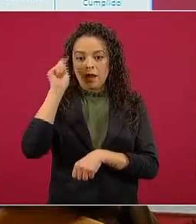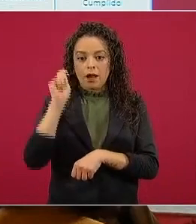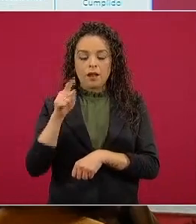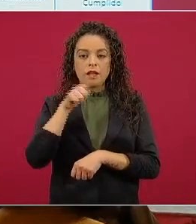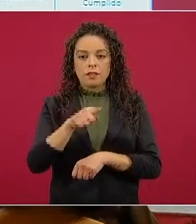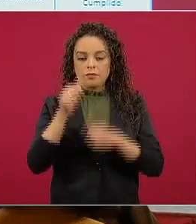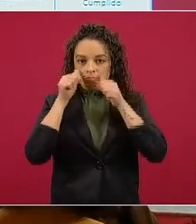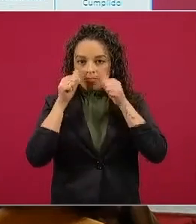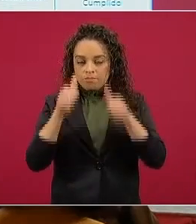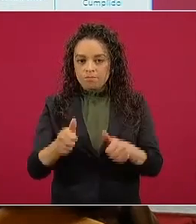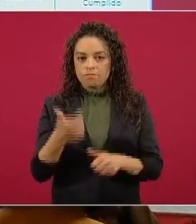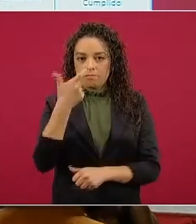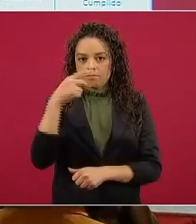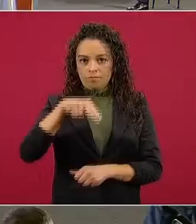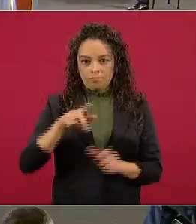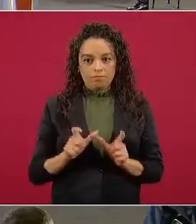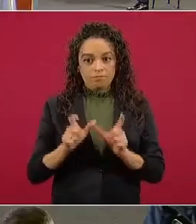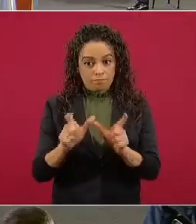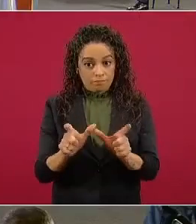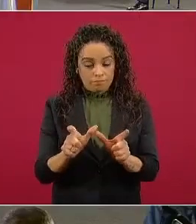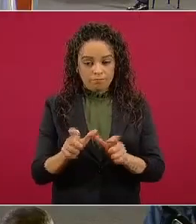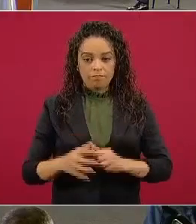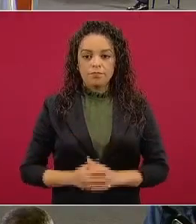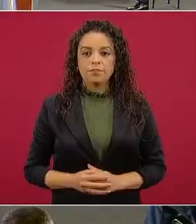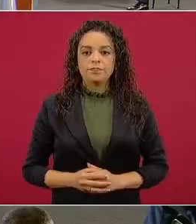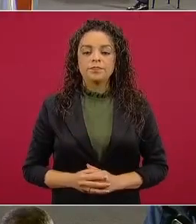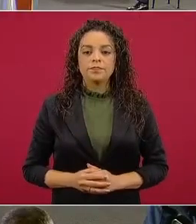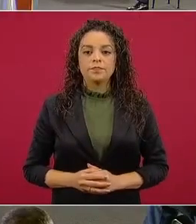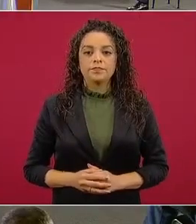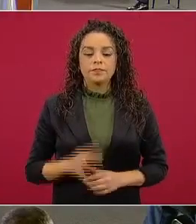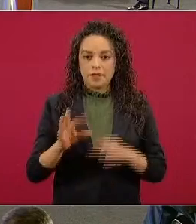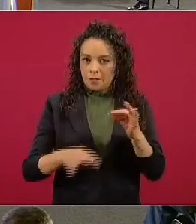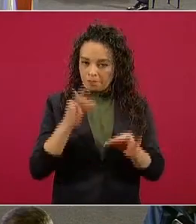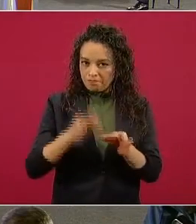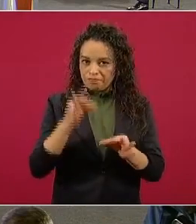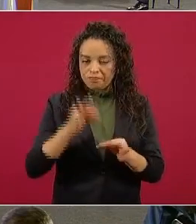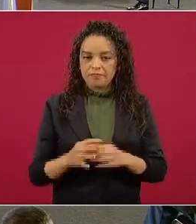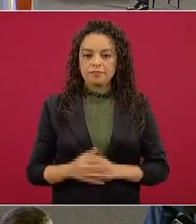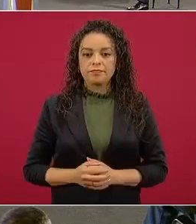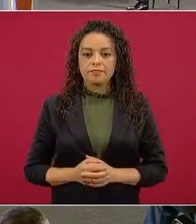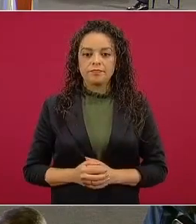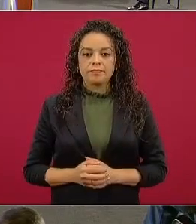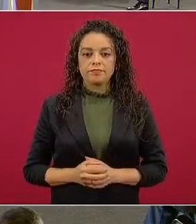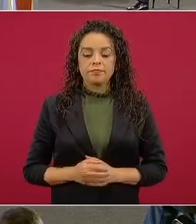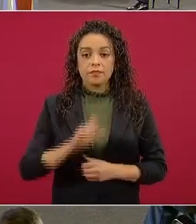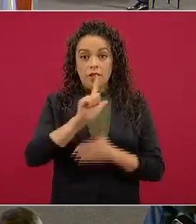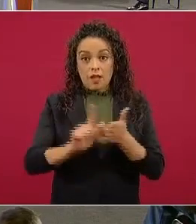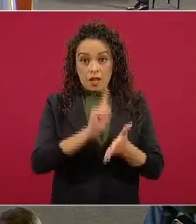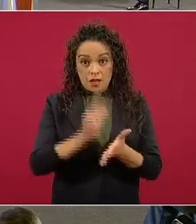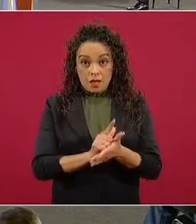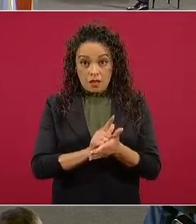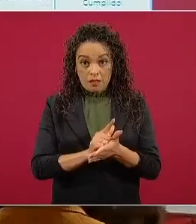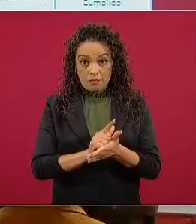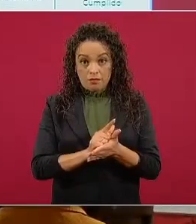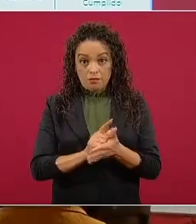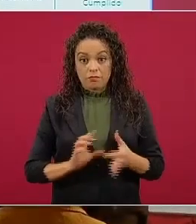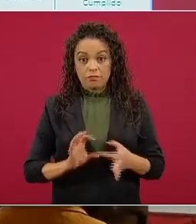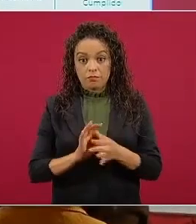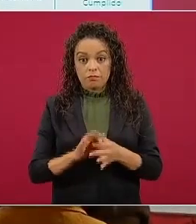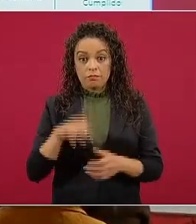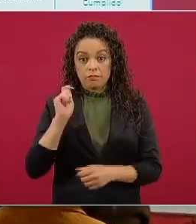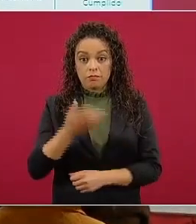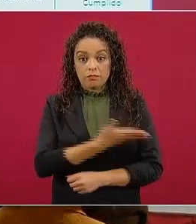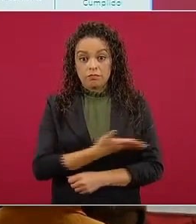87 el Presidente de la República de conformidad con la ley es el Comandante